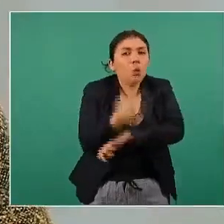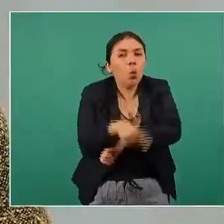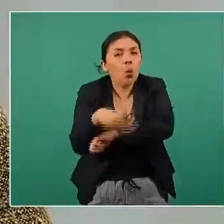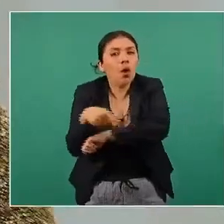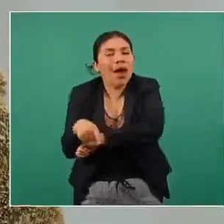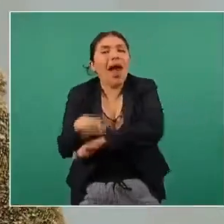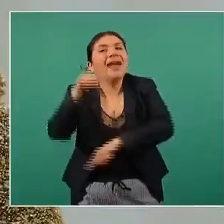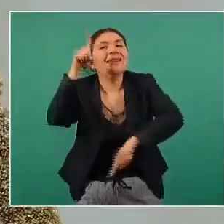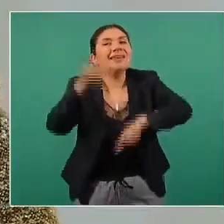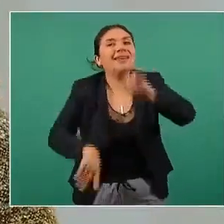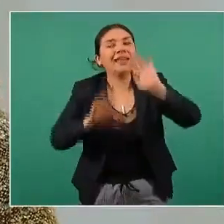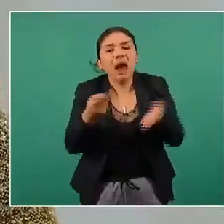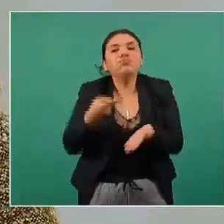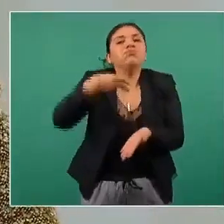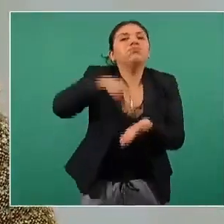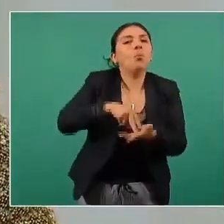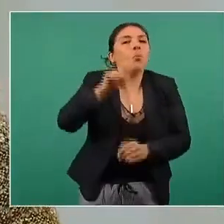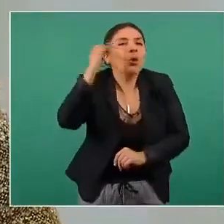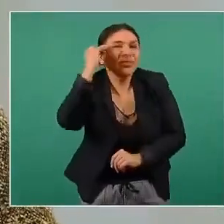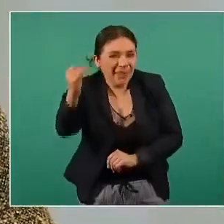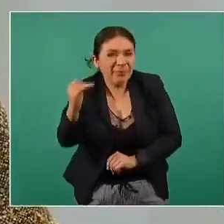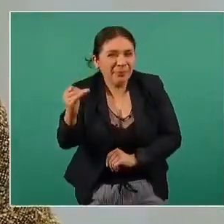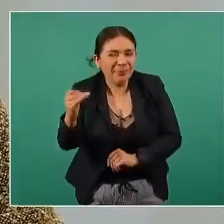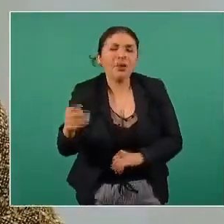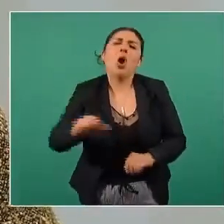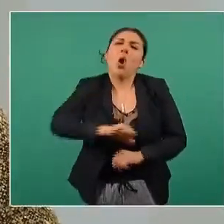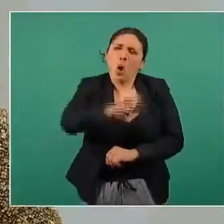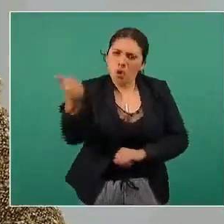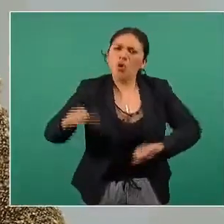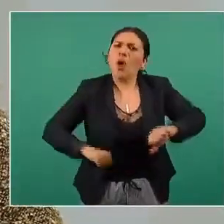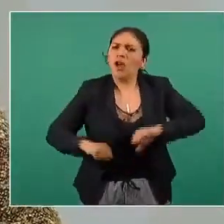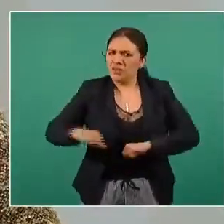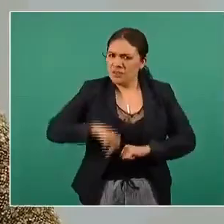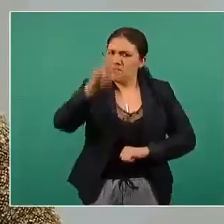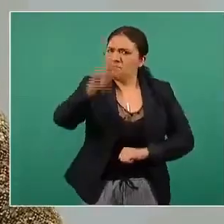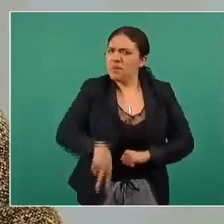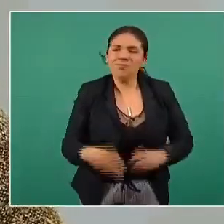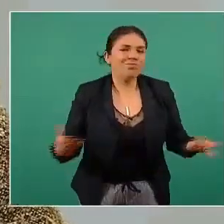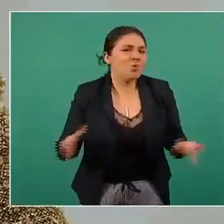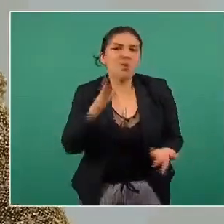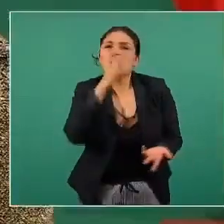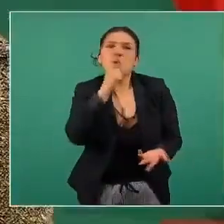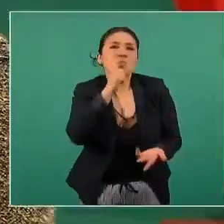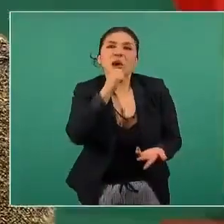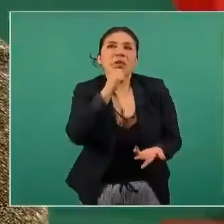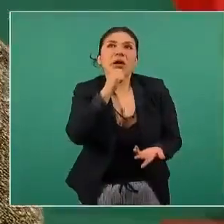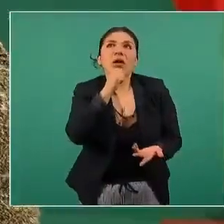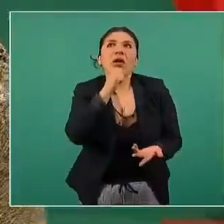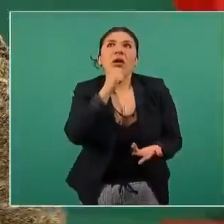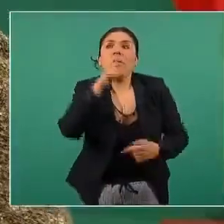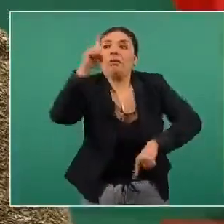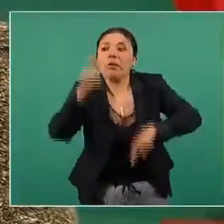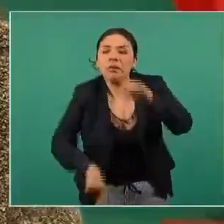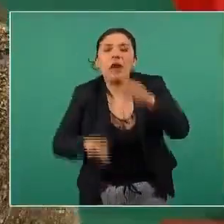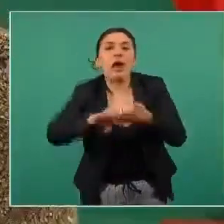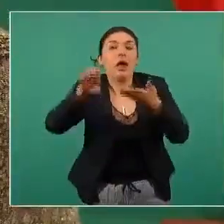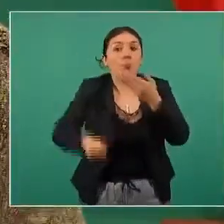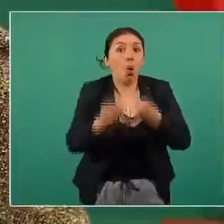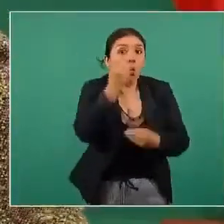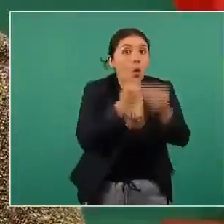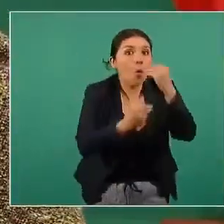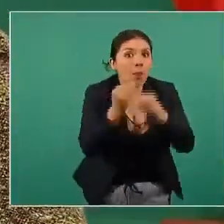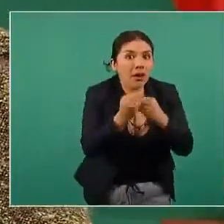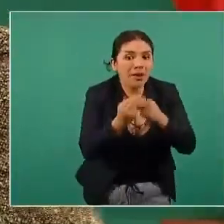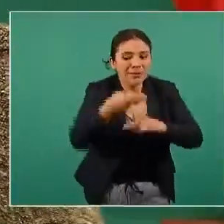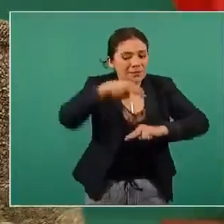también otras hay actividades que definitivamente no podemos limitar por ejemplo comer es muy rico